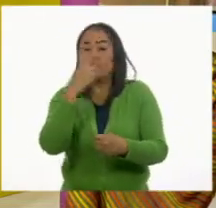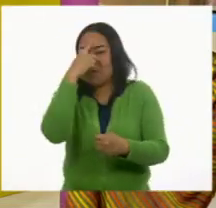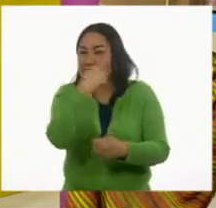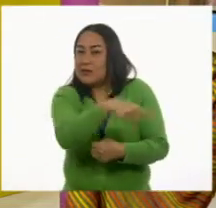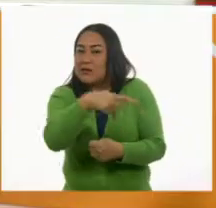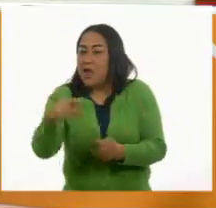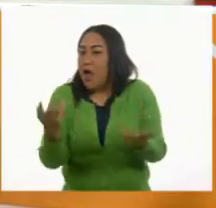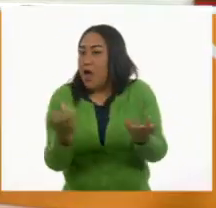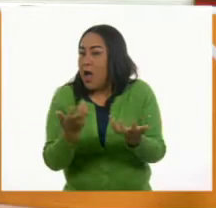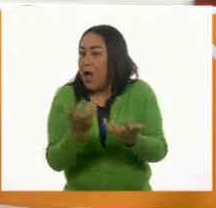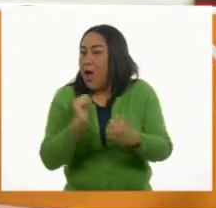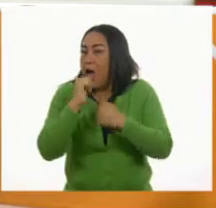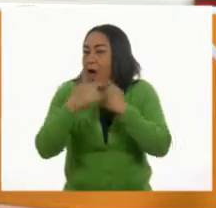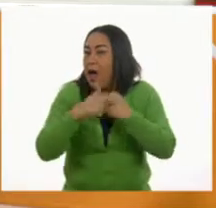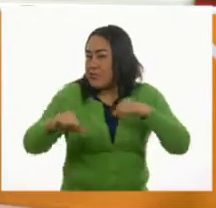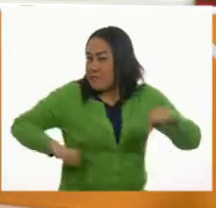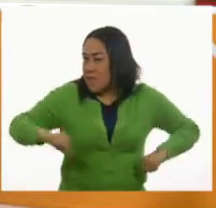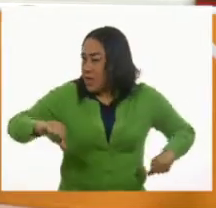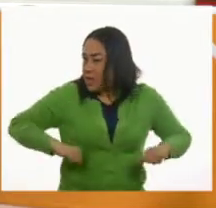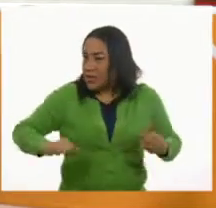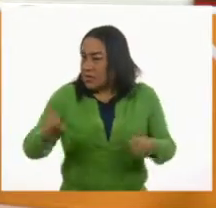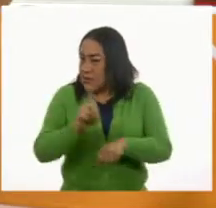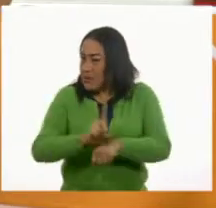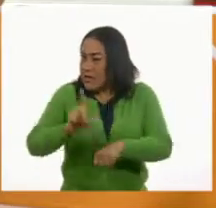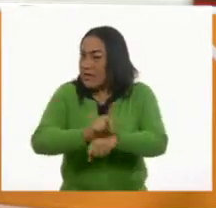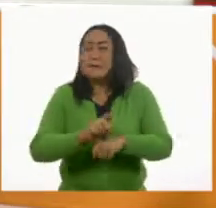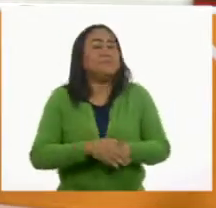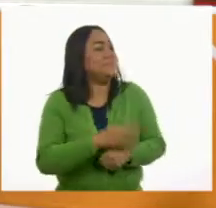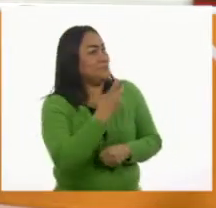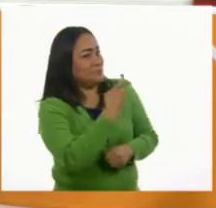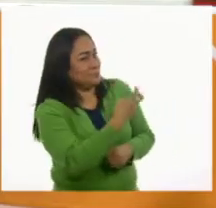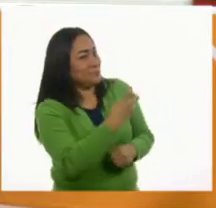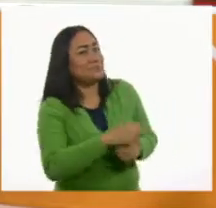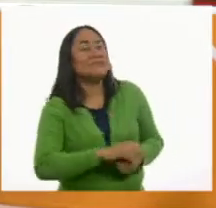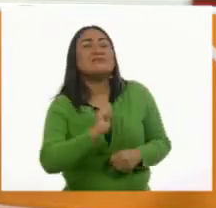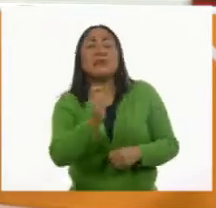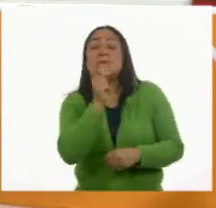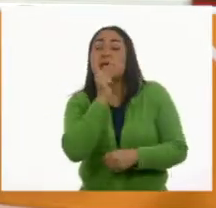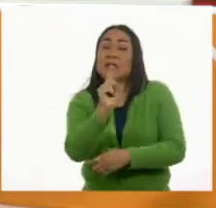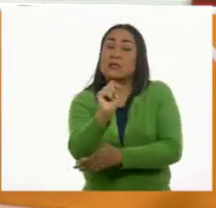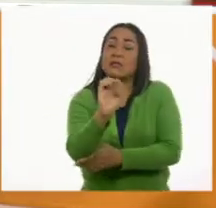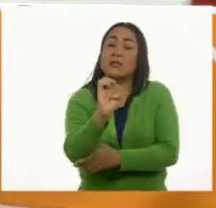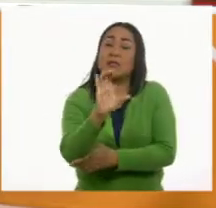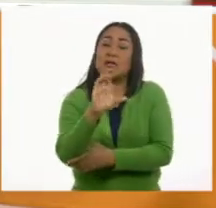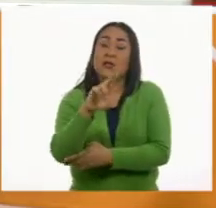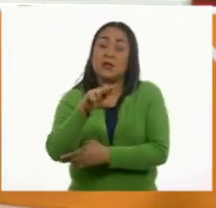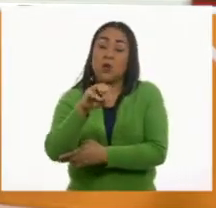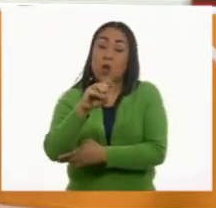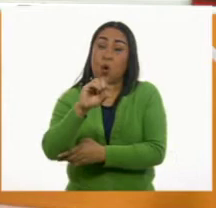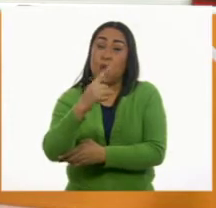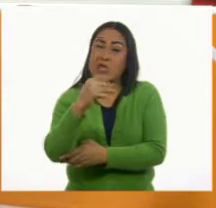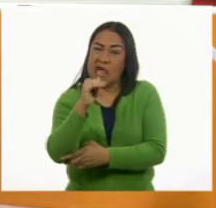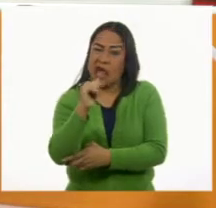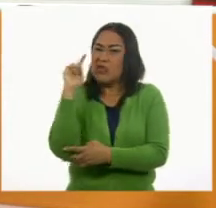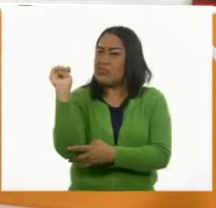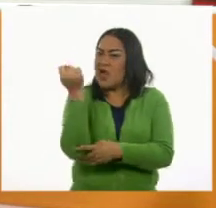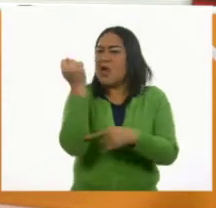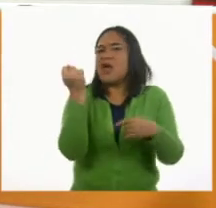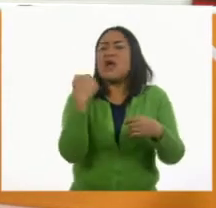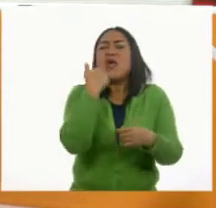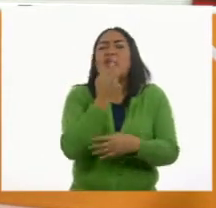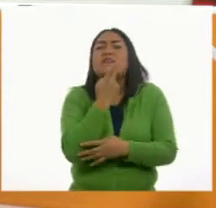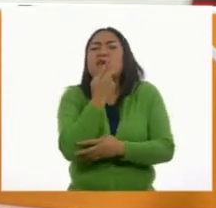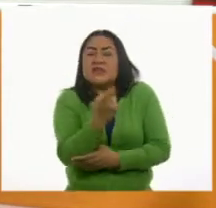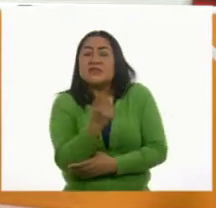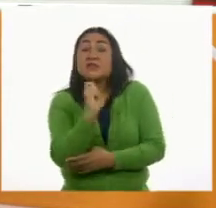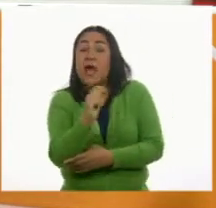cotidianas. Así es. Cuando hablamos de tecnología, nos referimos a las cosas, a los